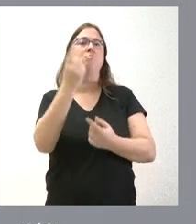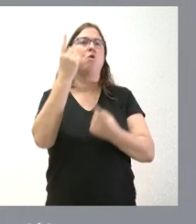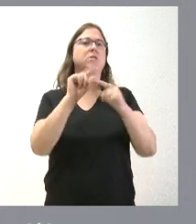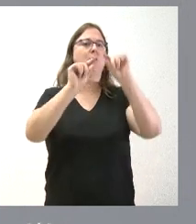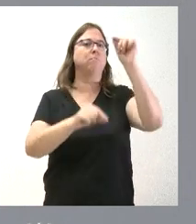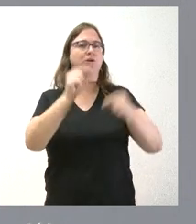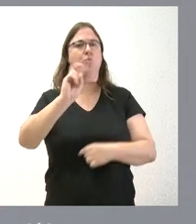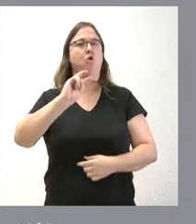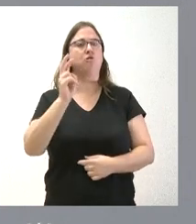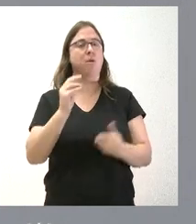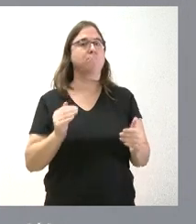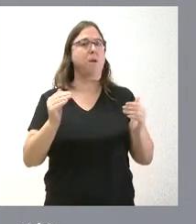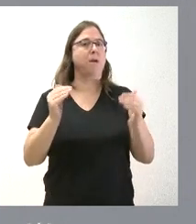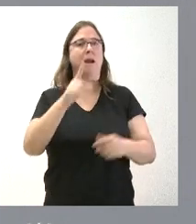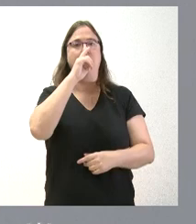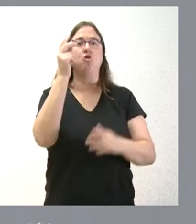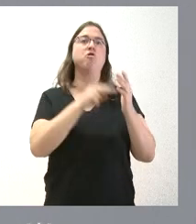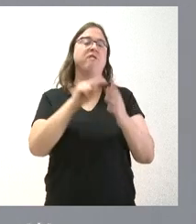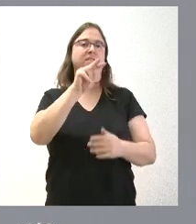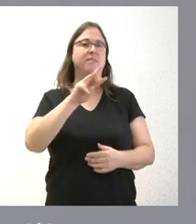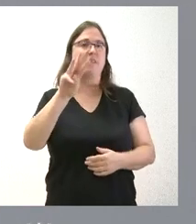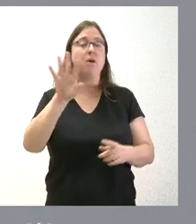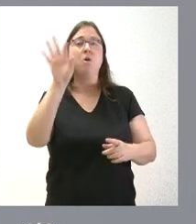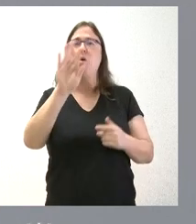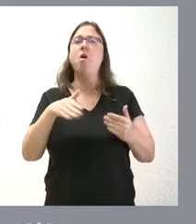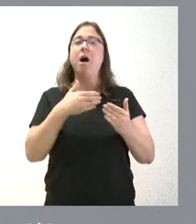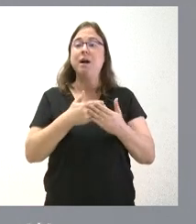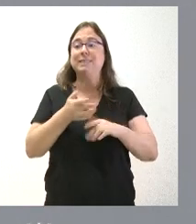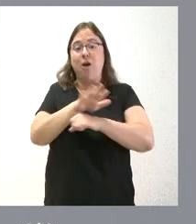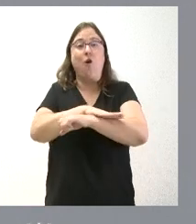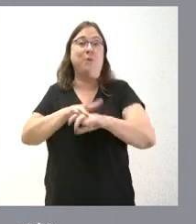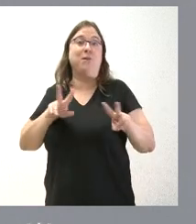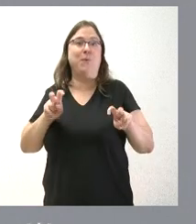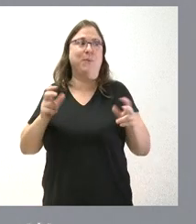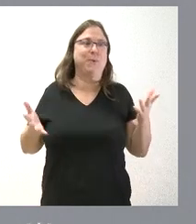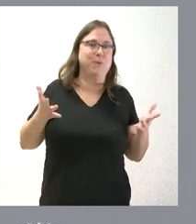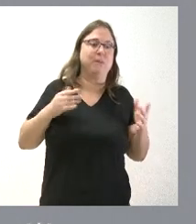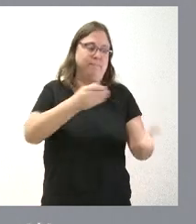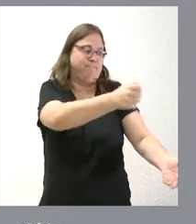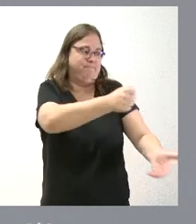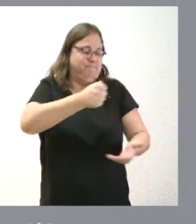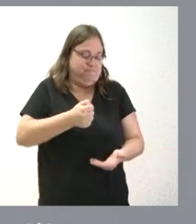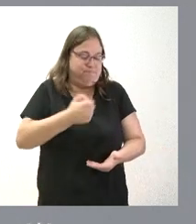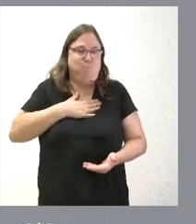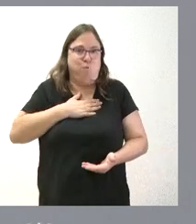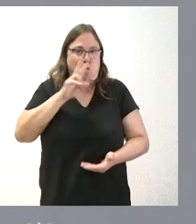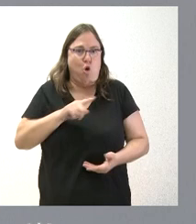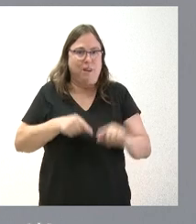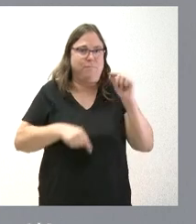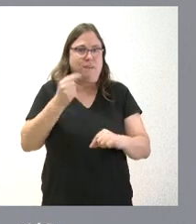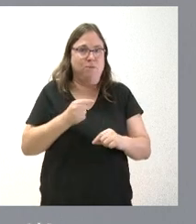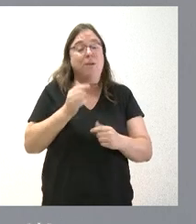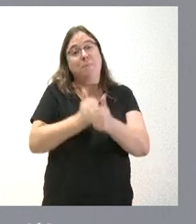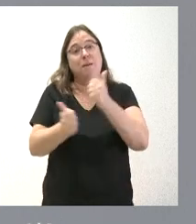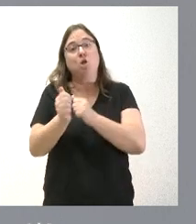presupuesto prorrogado para este año 2023 o quizá incluso sean nuevos gobiernos que, lógicamente, han heredado un presupuesto que no es conforme a las